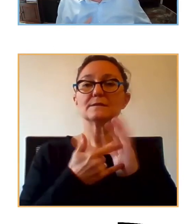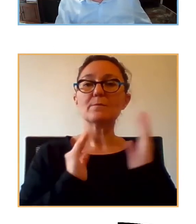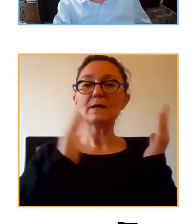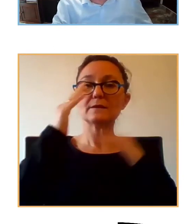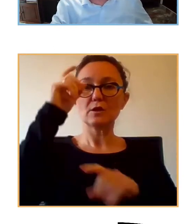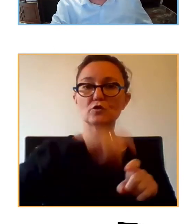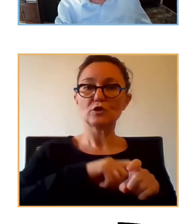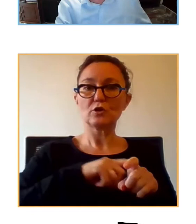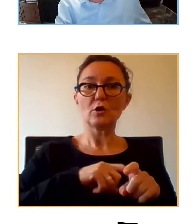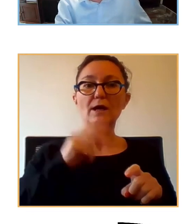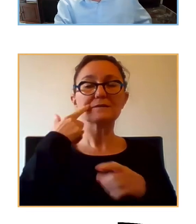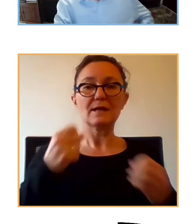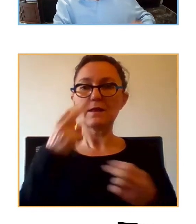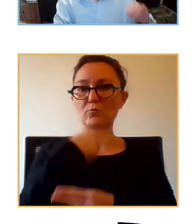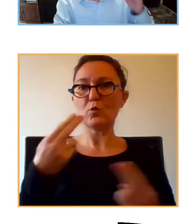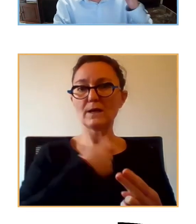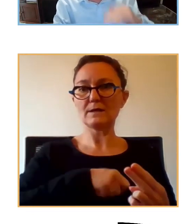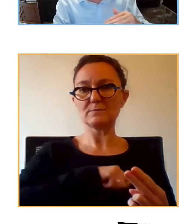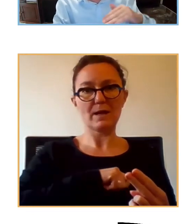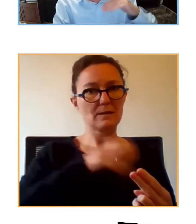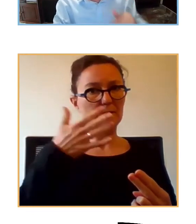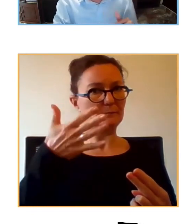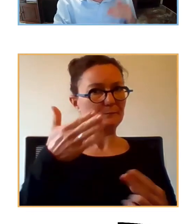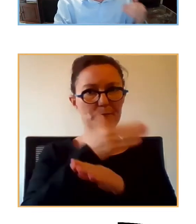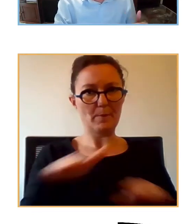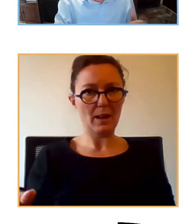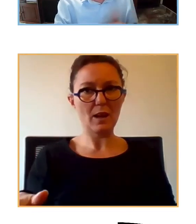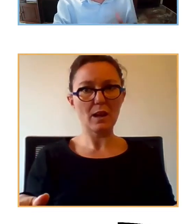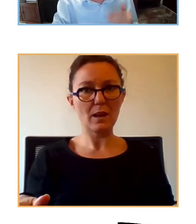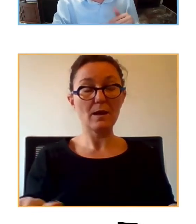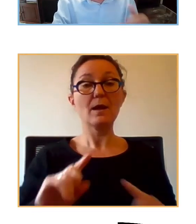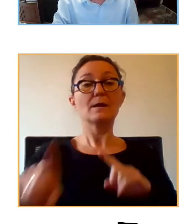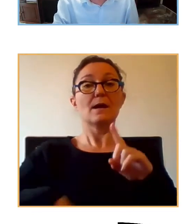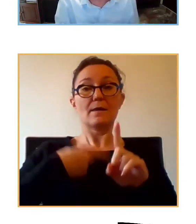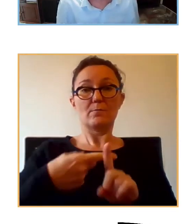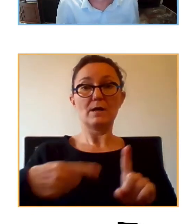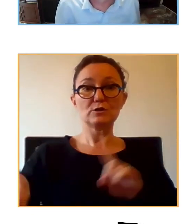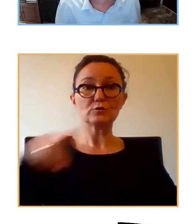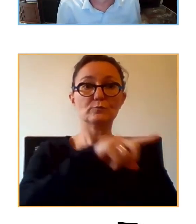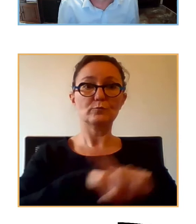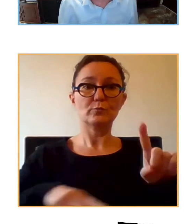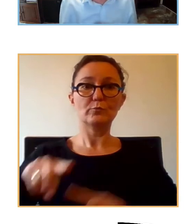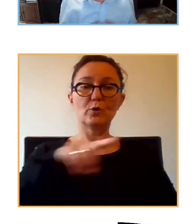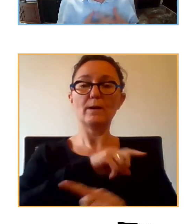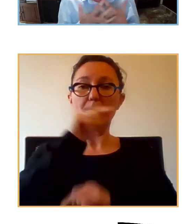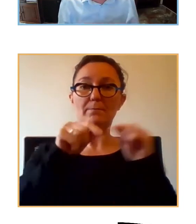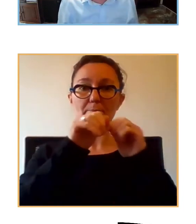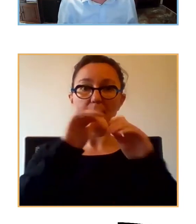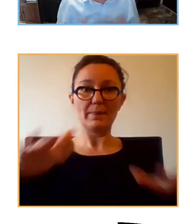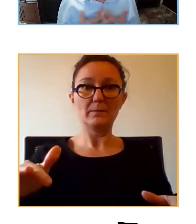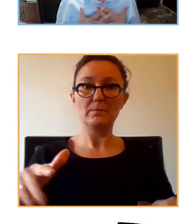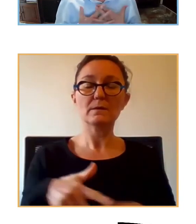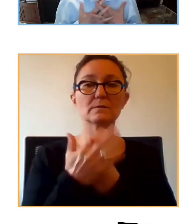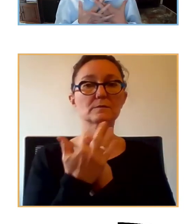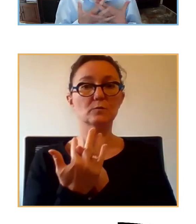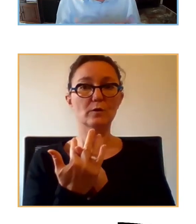en la sanidad pública en España. Si a esto añadimos el problema que ha habido o que está habiendo de la pandemia, pues la situación,